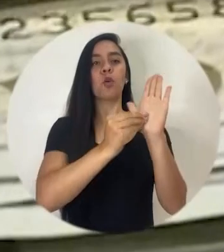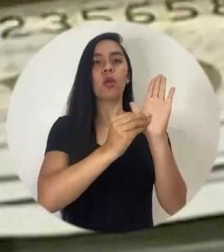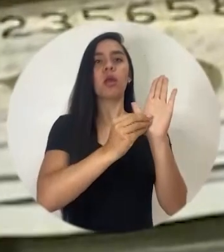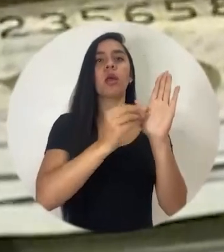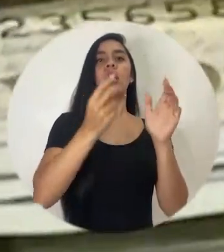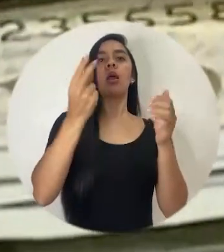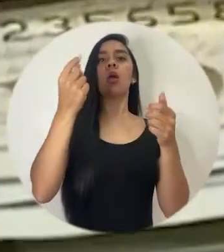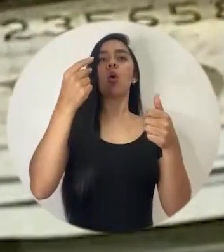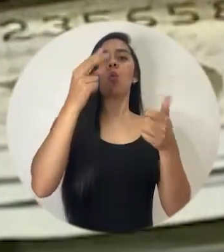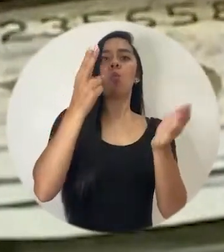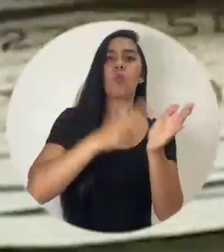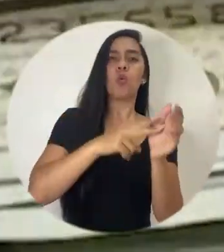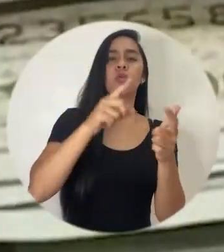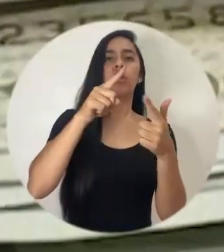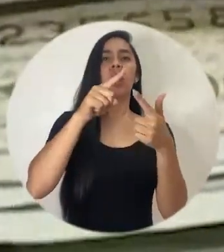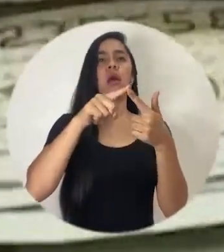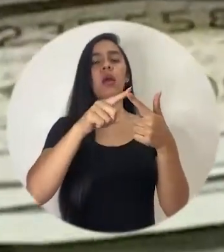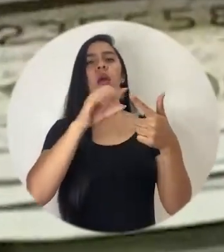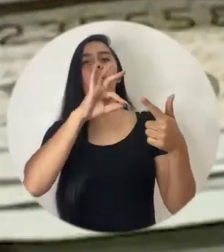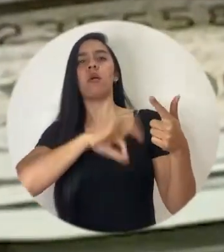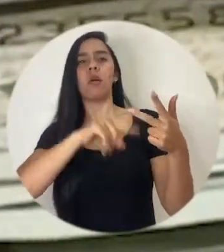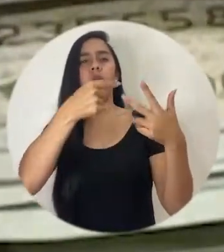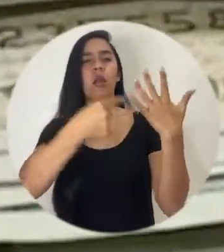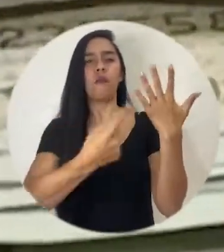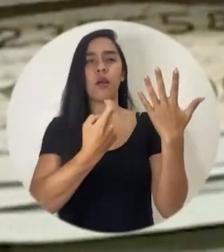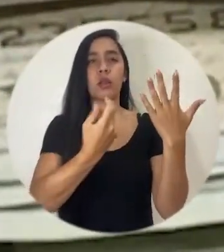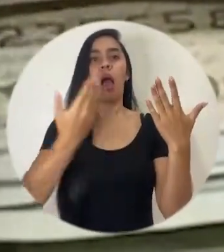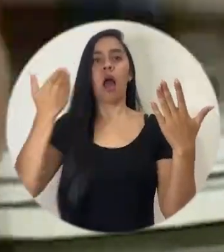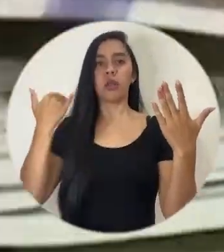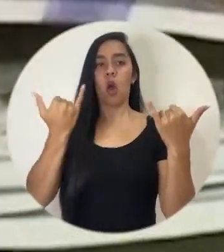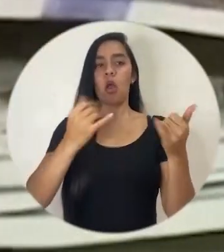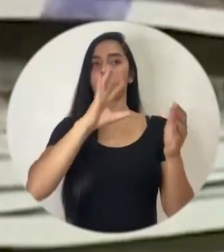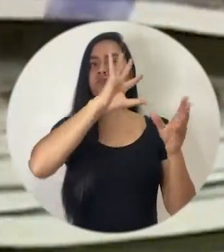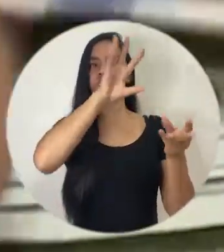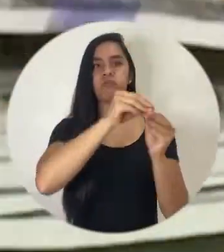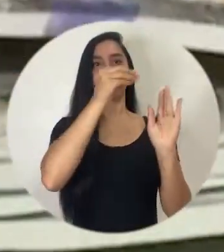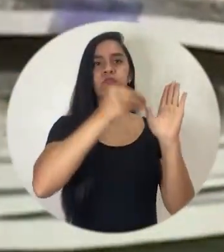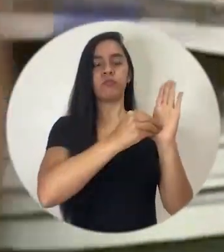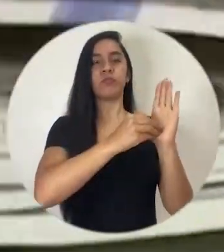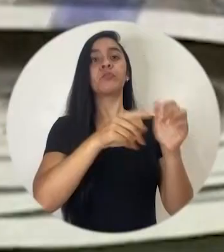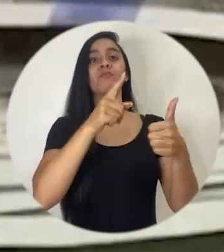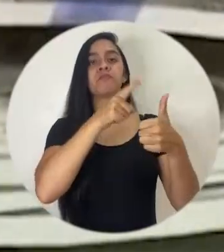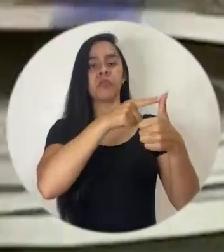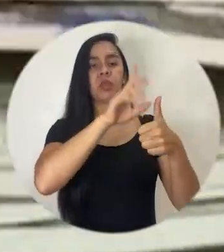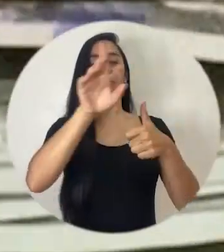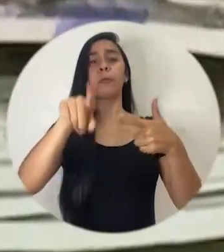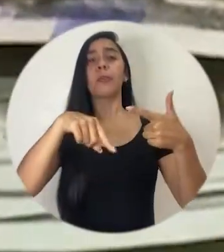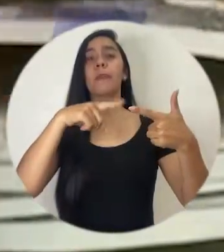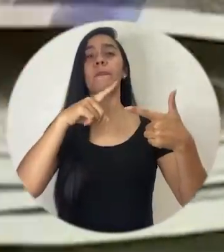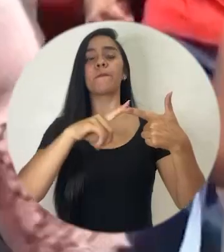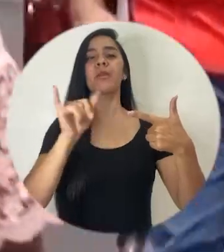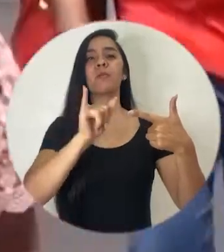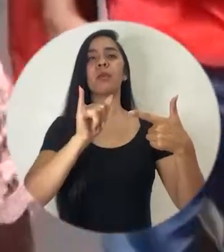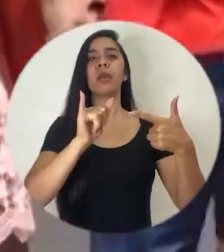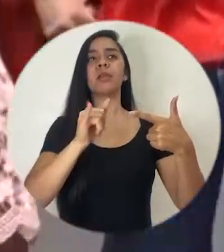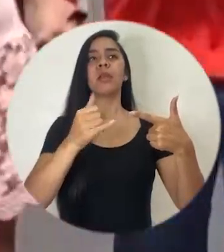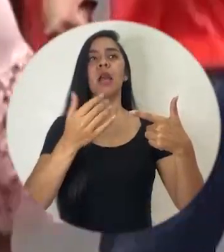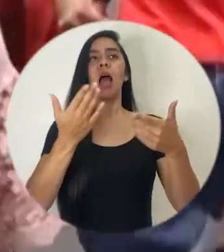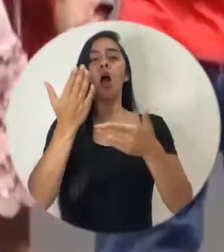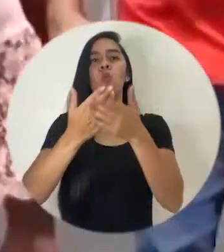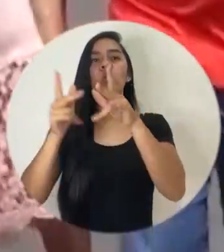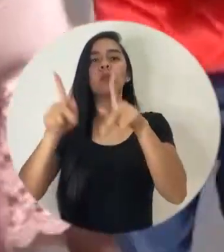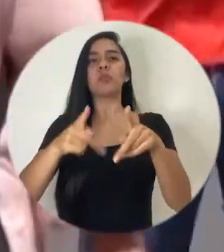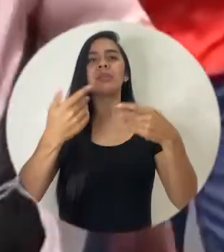de gastos que estaban por ahí. Lo otro es la cantidad de personas que estaban ya con alguna